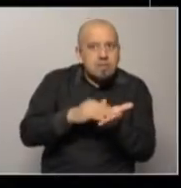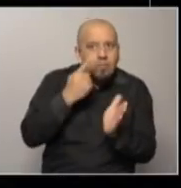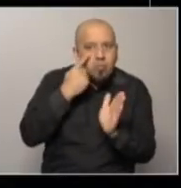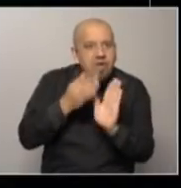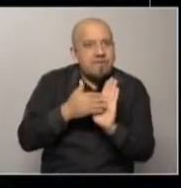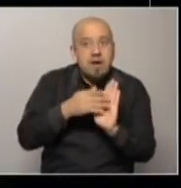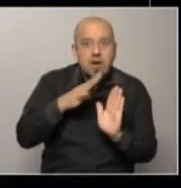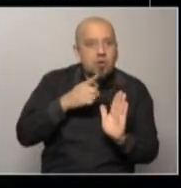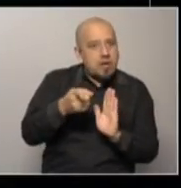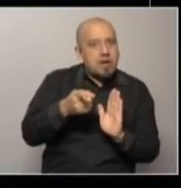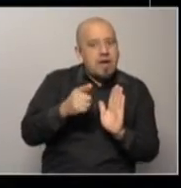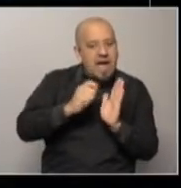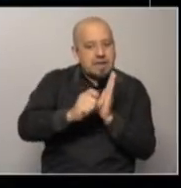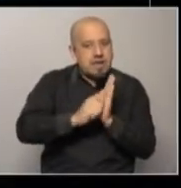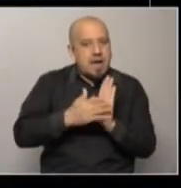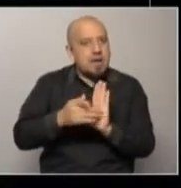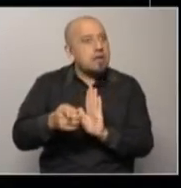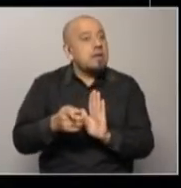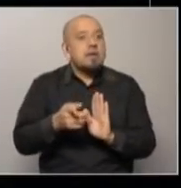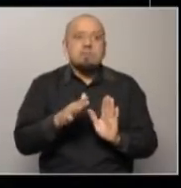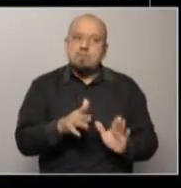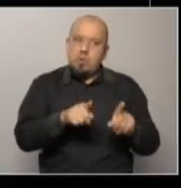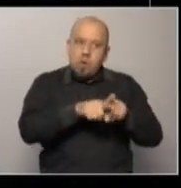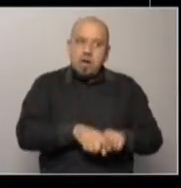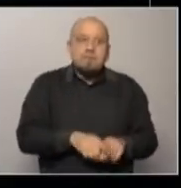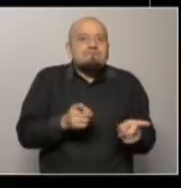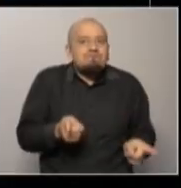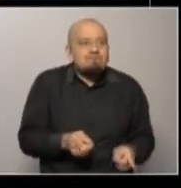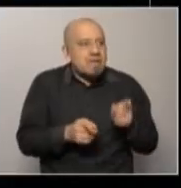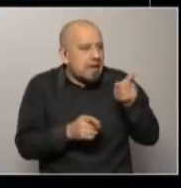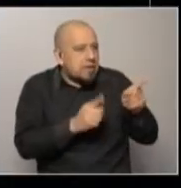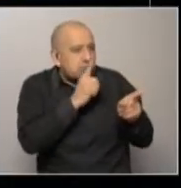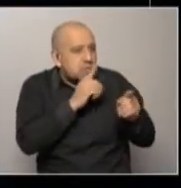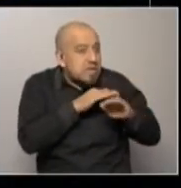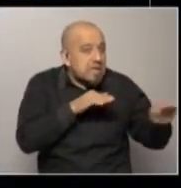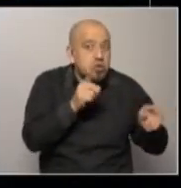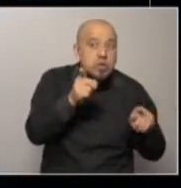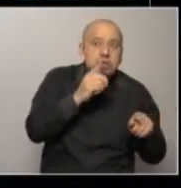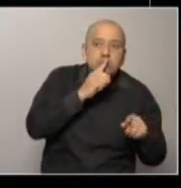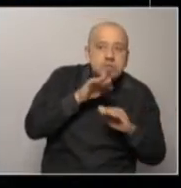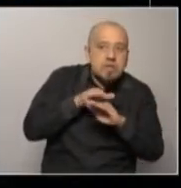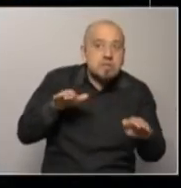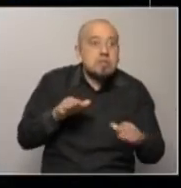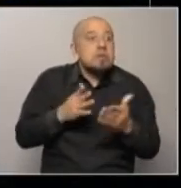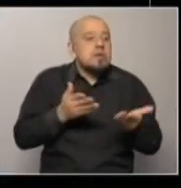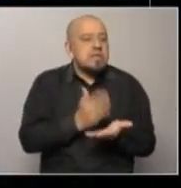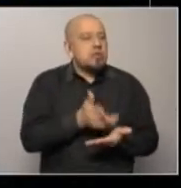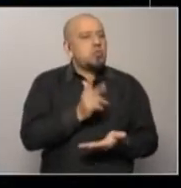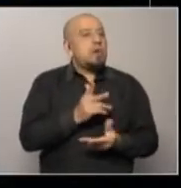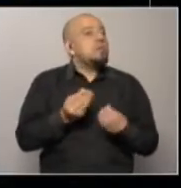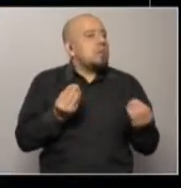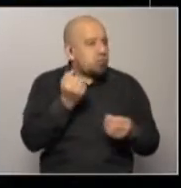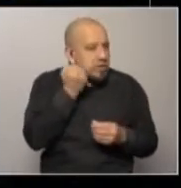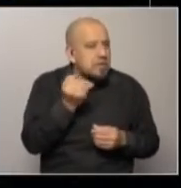interpretaciones en pugna. Si todos ocultaron o si todos hicieron poco por los derechos humanos, bueno, capaz que votarlo o no